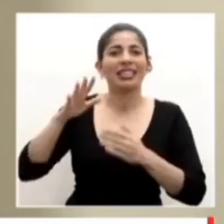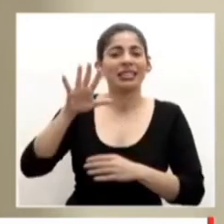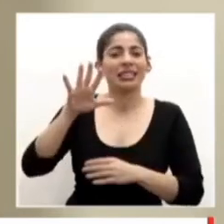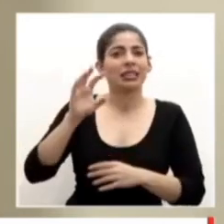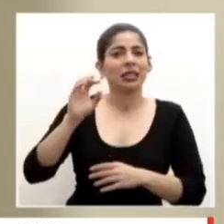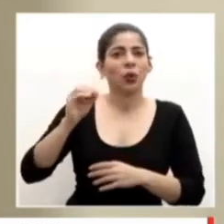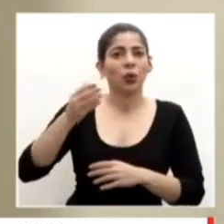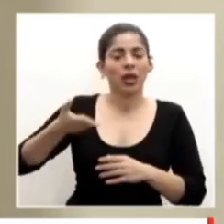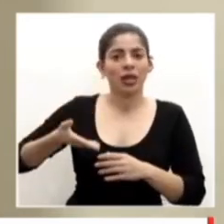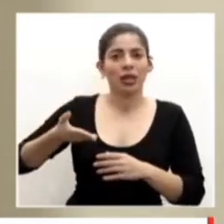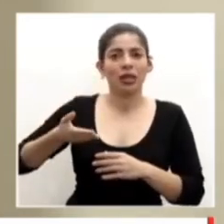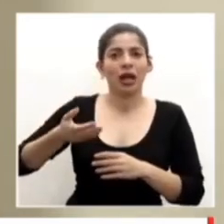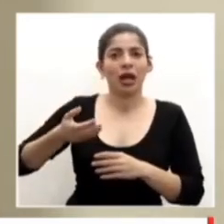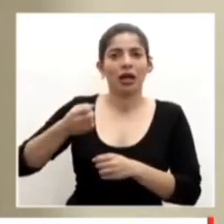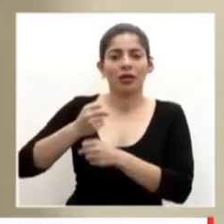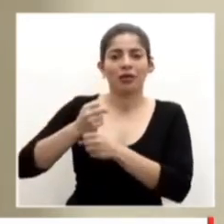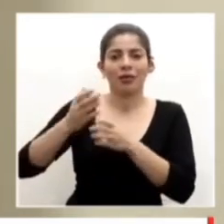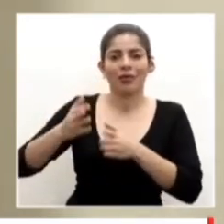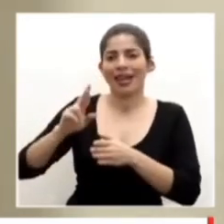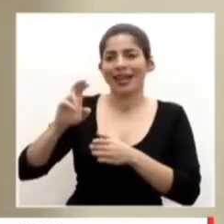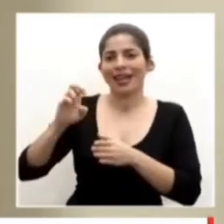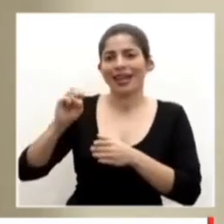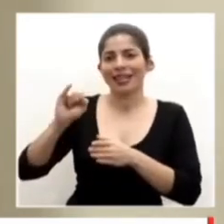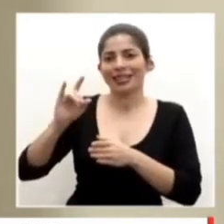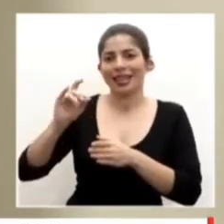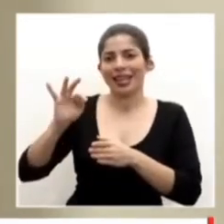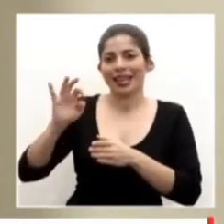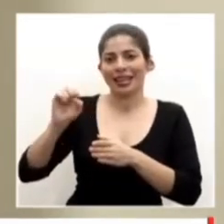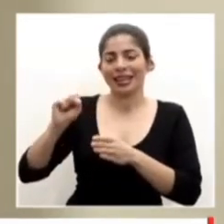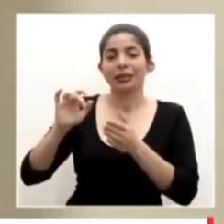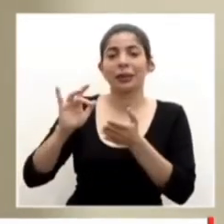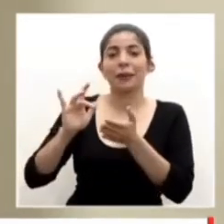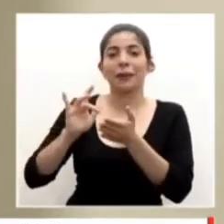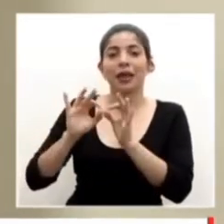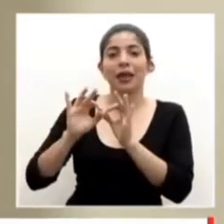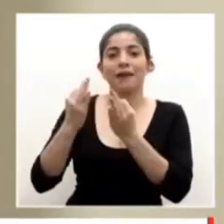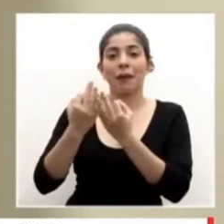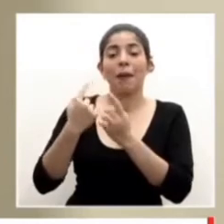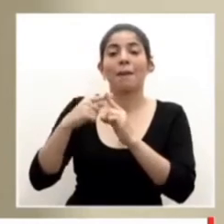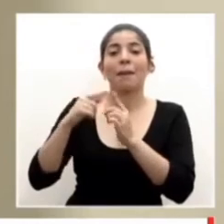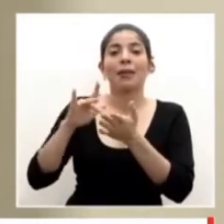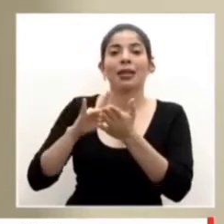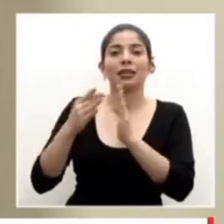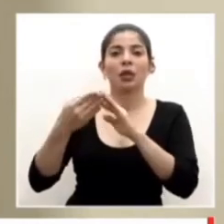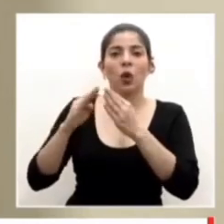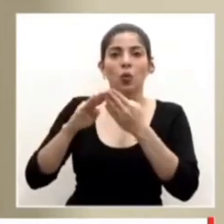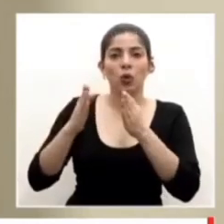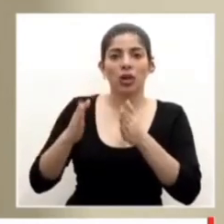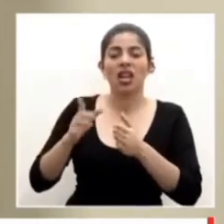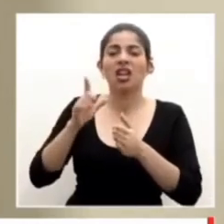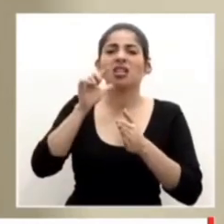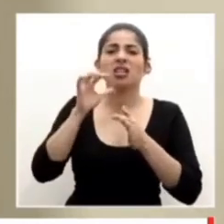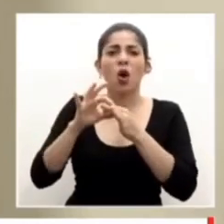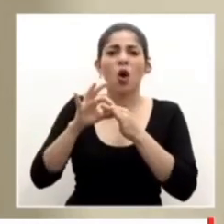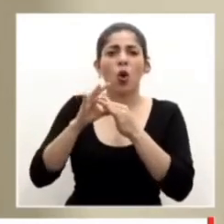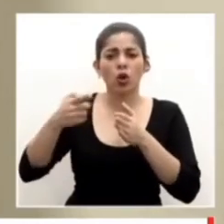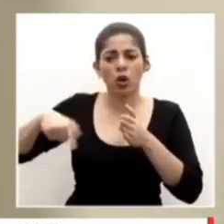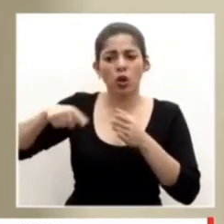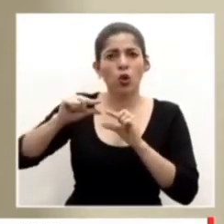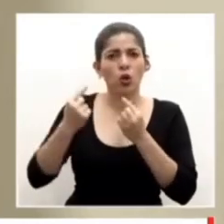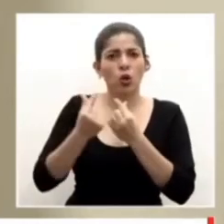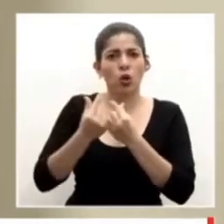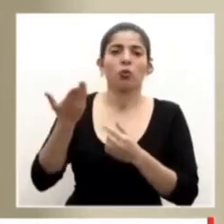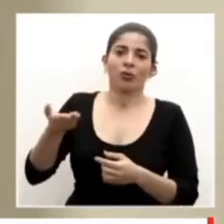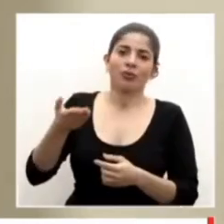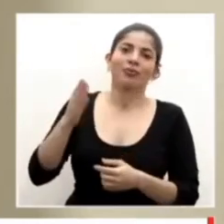residentes en medicina familiar y comunitaria, que son coordinados por CENDEIS. y